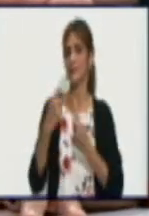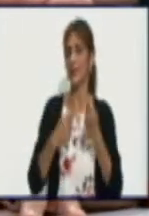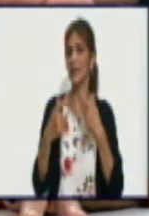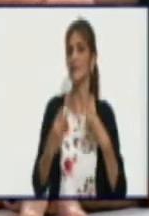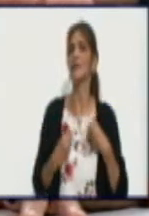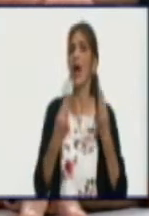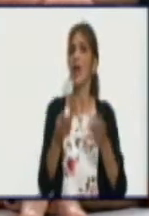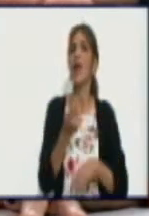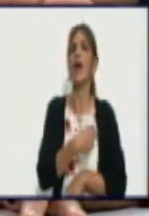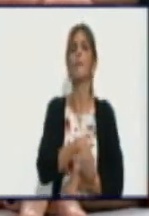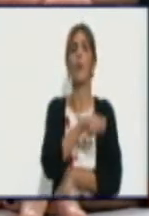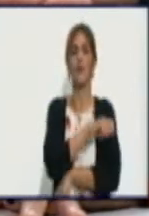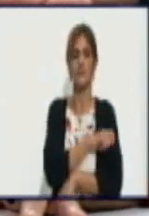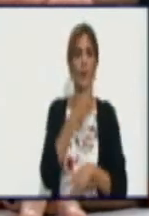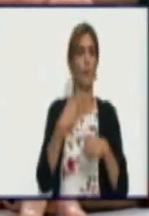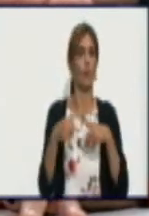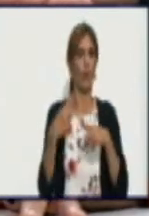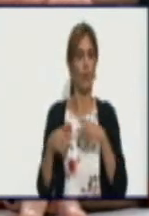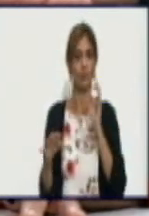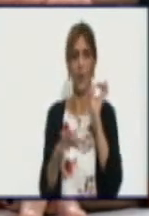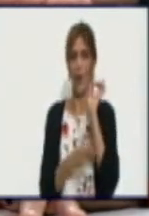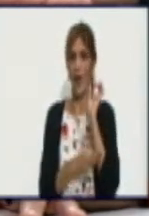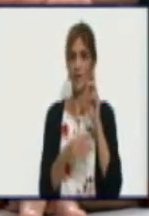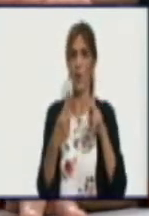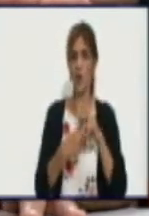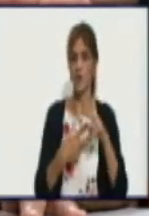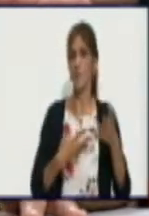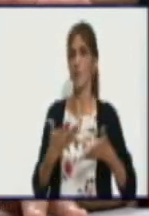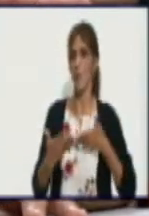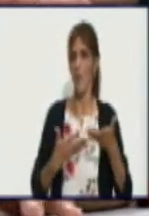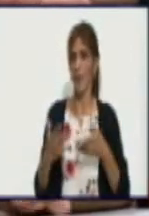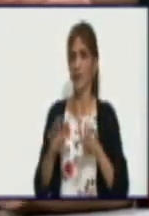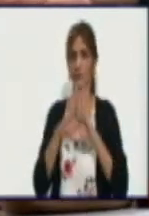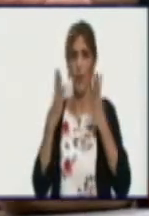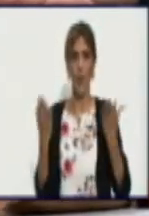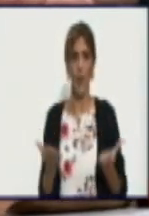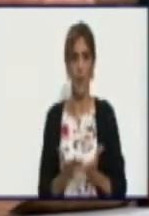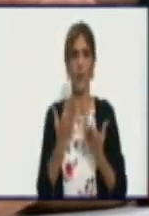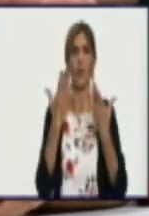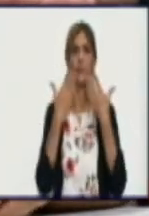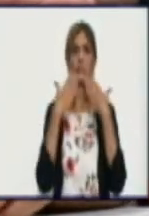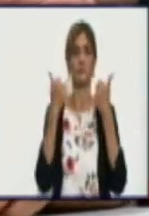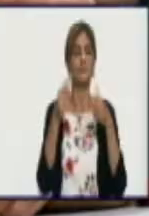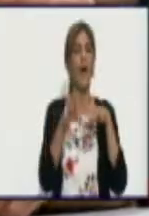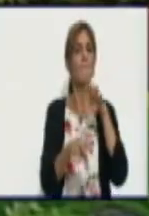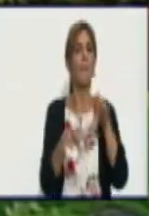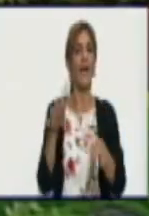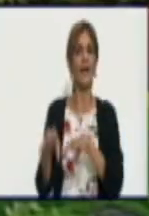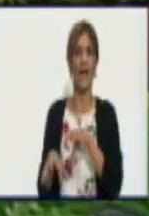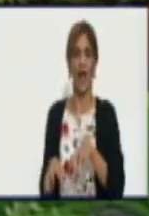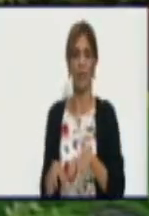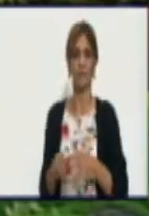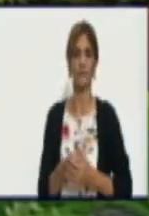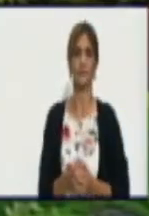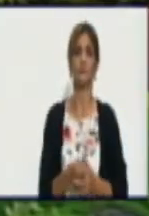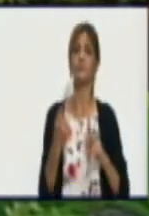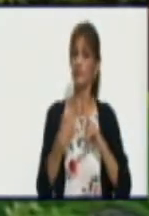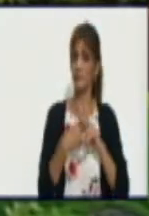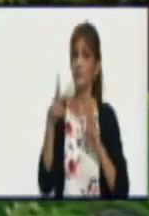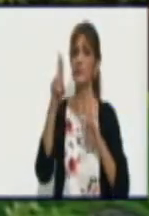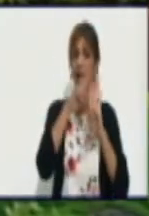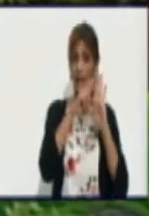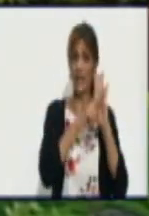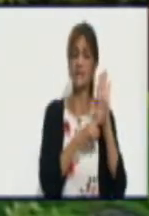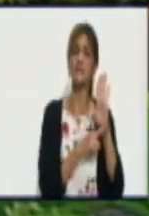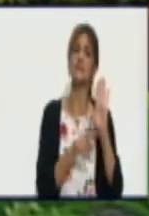y promover el acceso de los propietarios a los diferentes mercados. ¿Cuáles son los requisitos a cumplir por el productor para que se